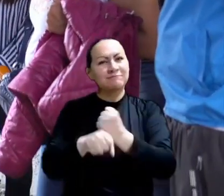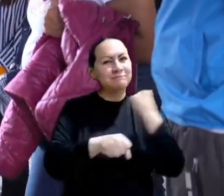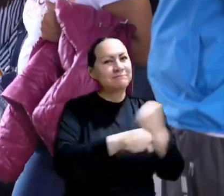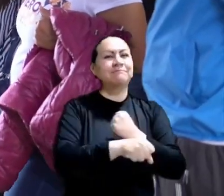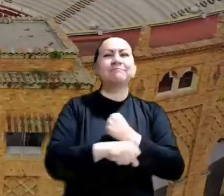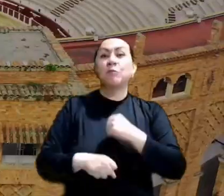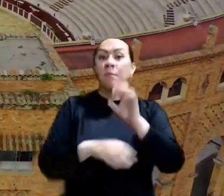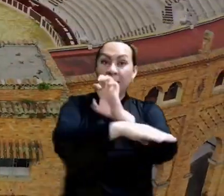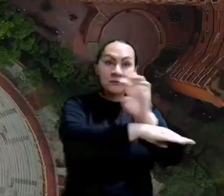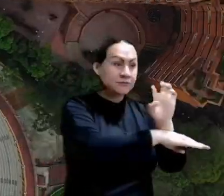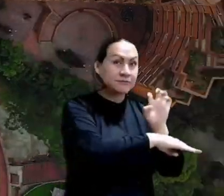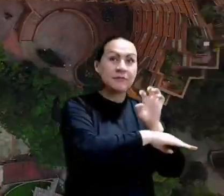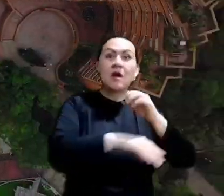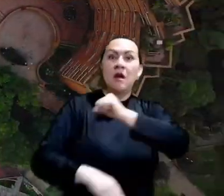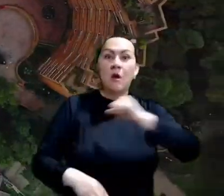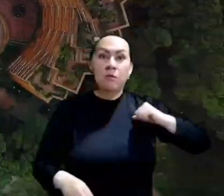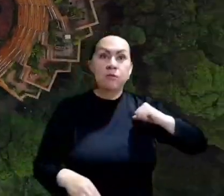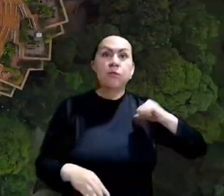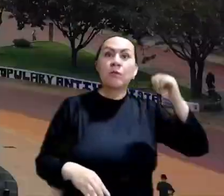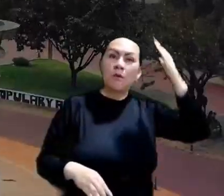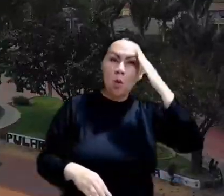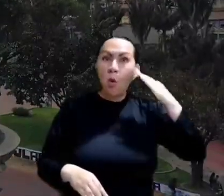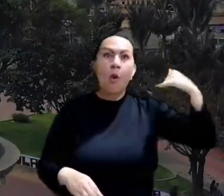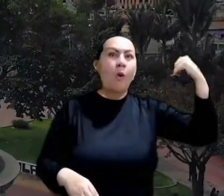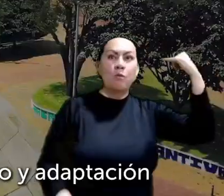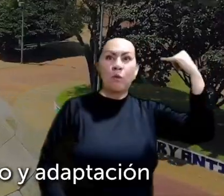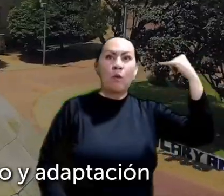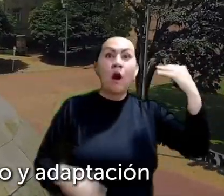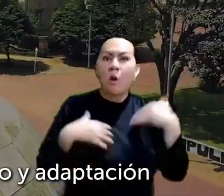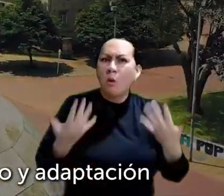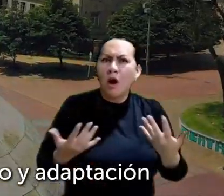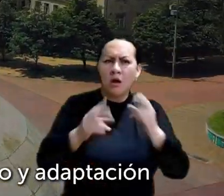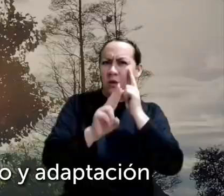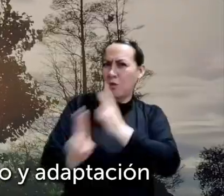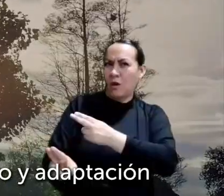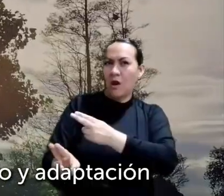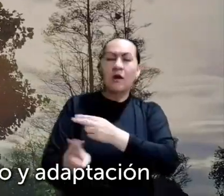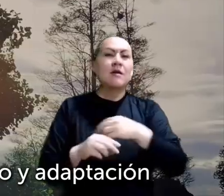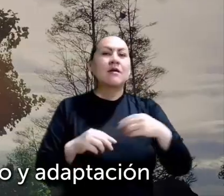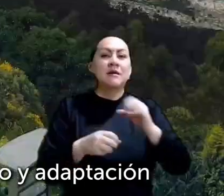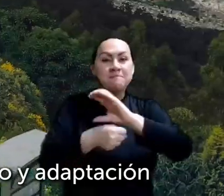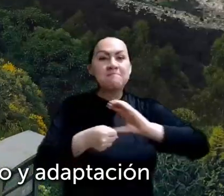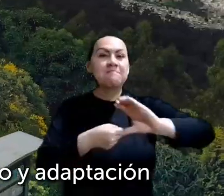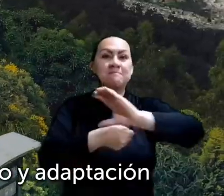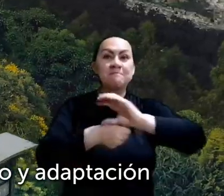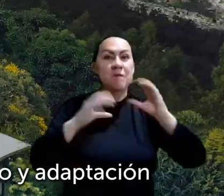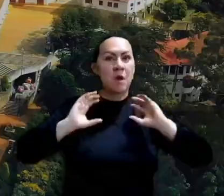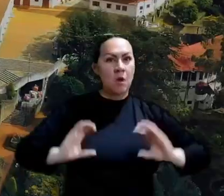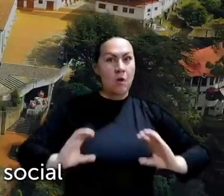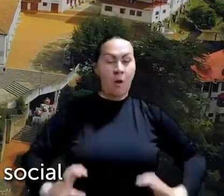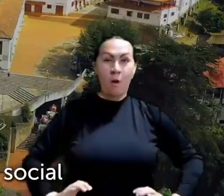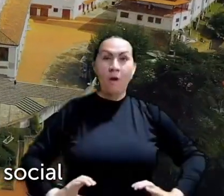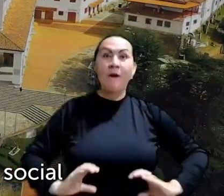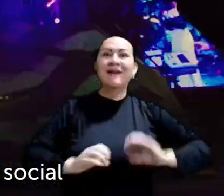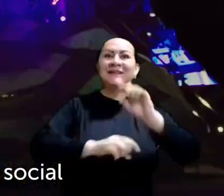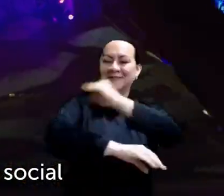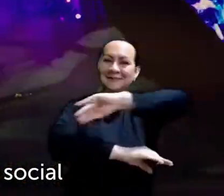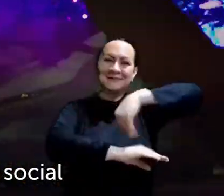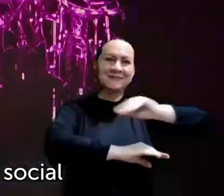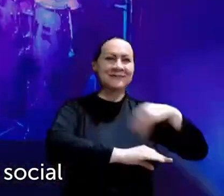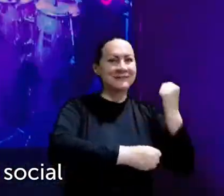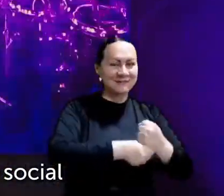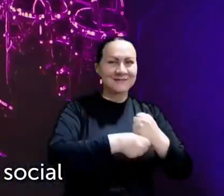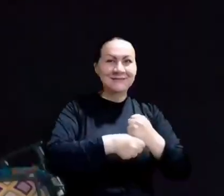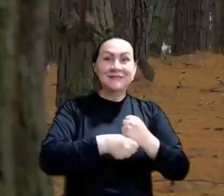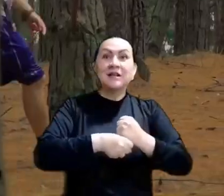general. La gestión de estos ejes posiciona a Bogotá como un territorio de continuo cambio y adaptación que contribuyen al